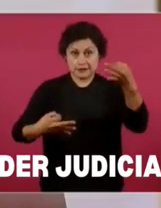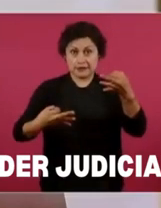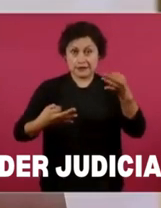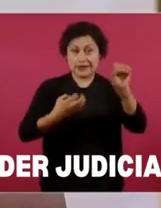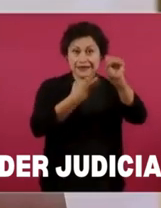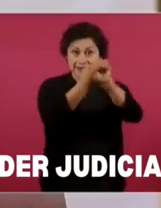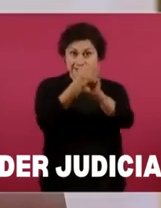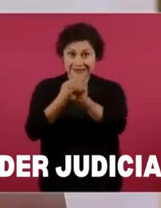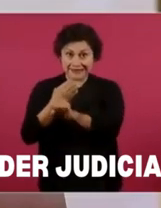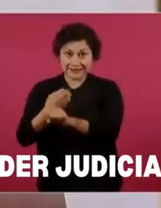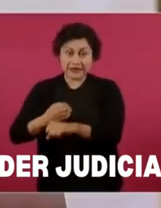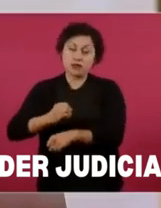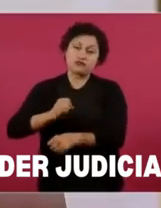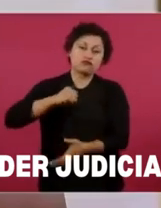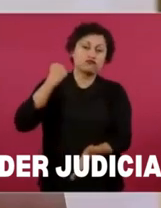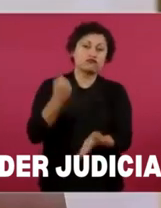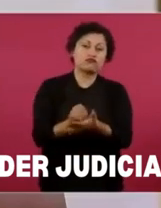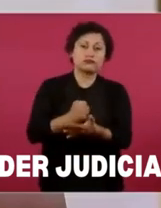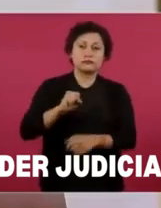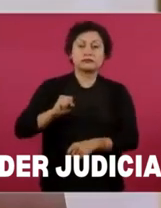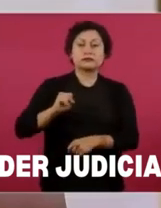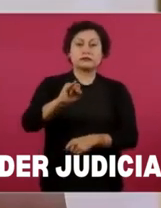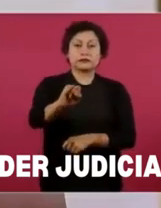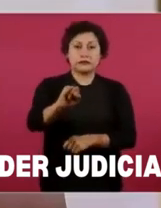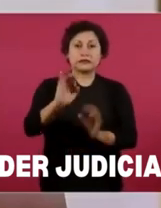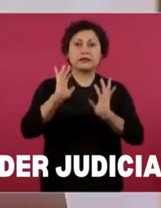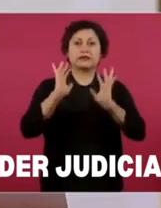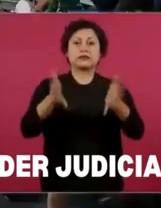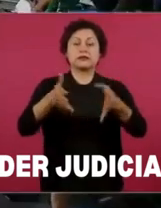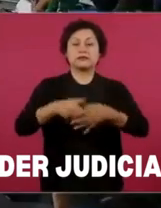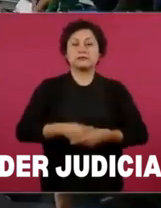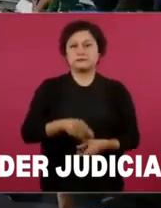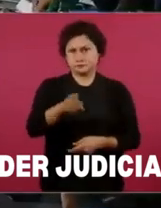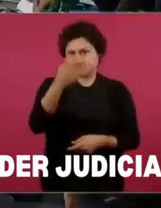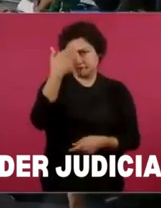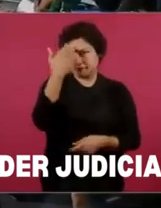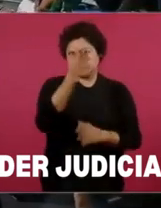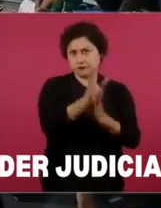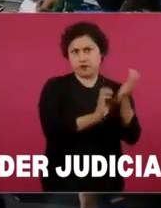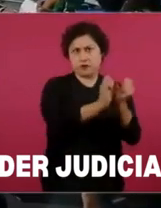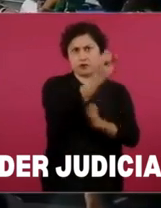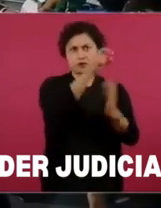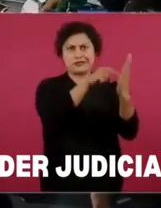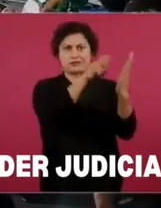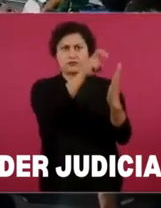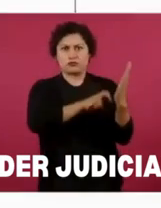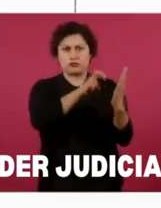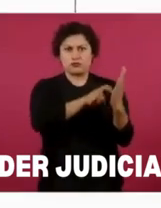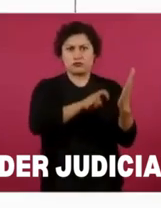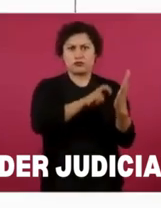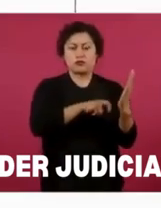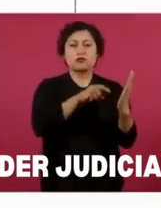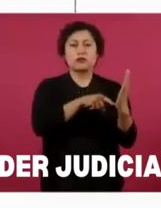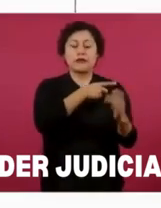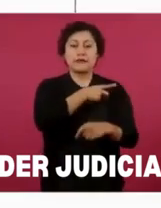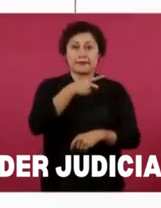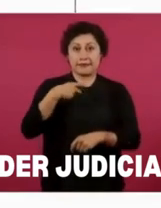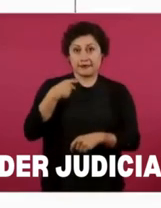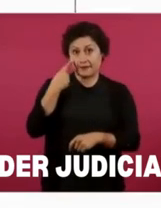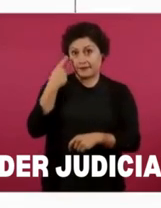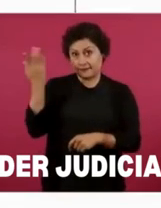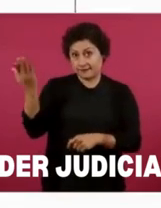una reforma constitucional requiere de la aprobación de la Cámara de Diputados,